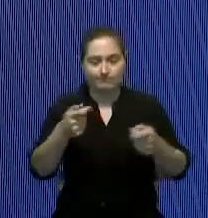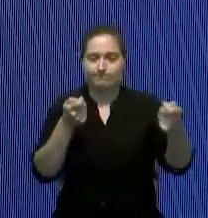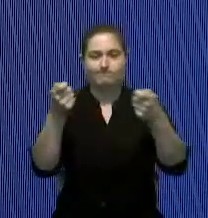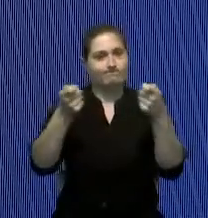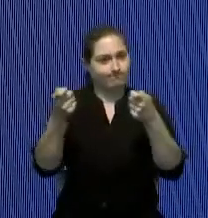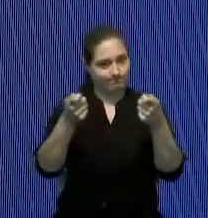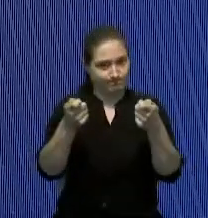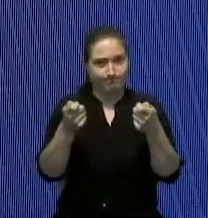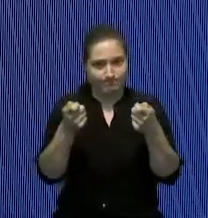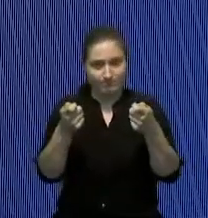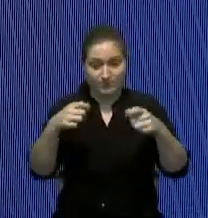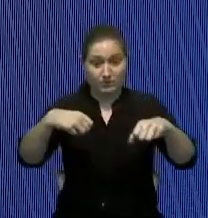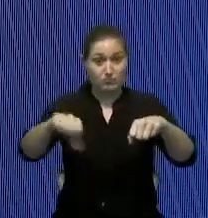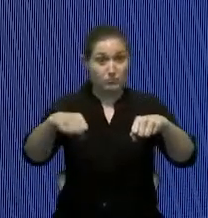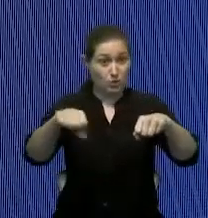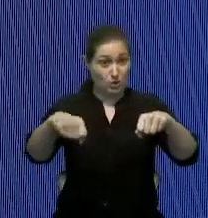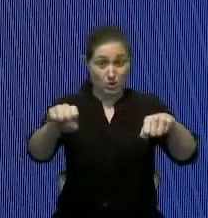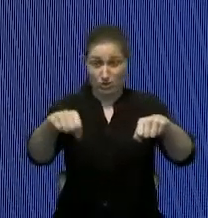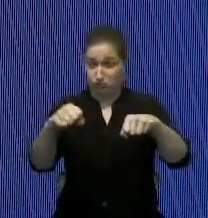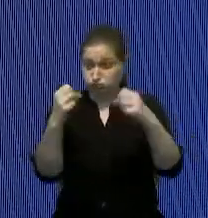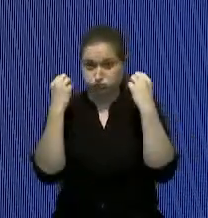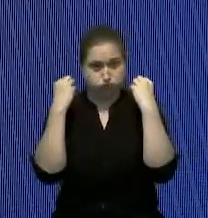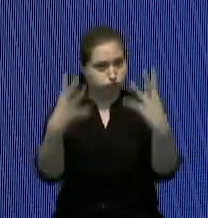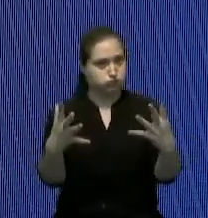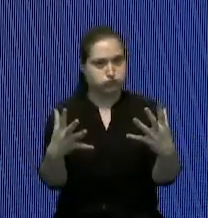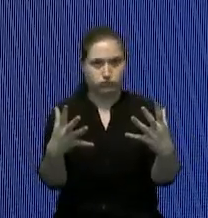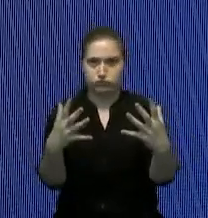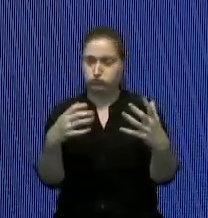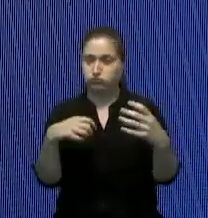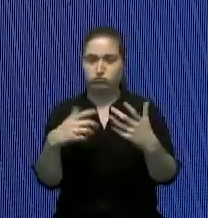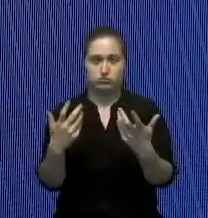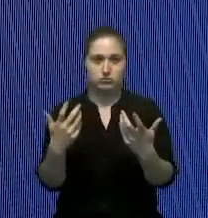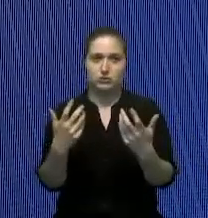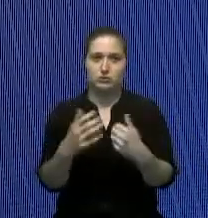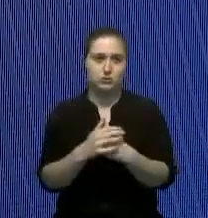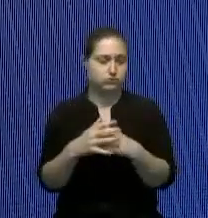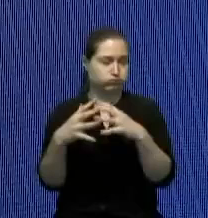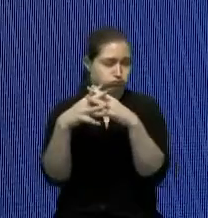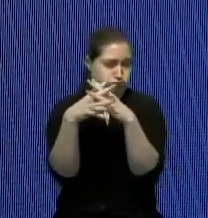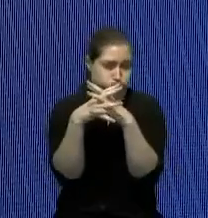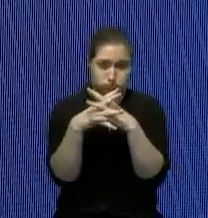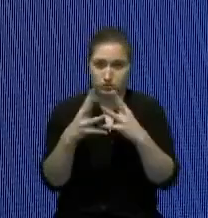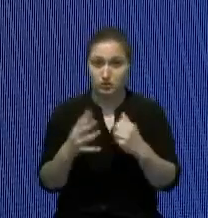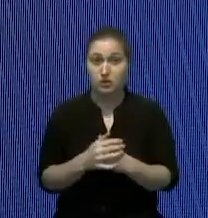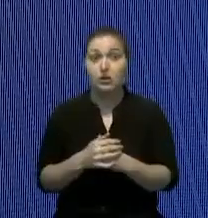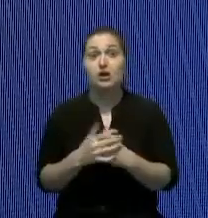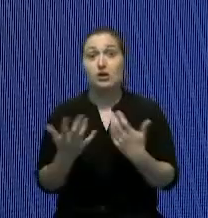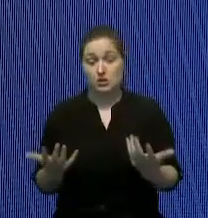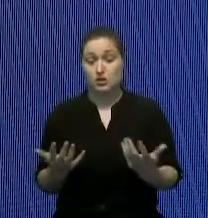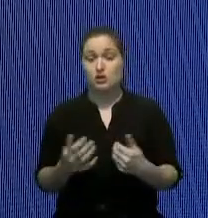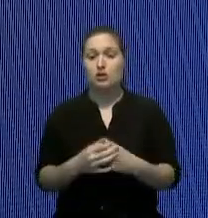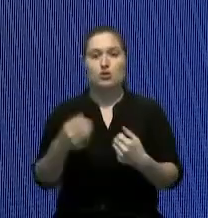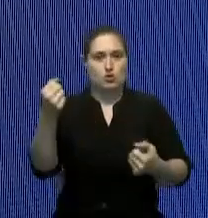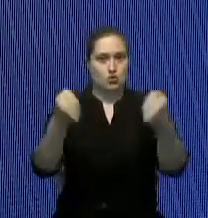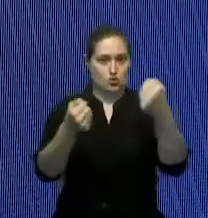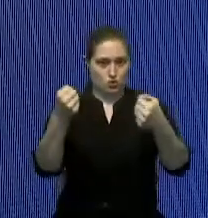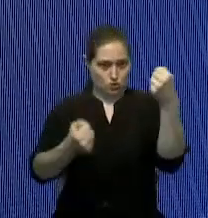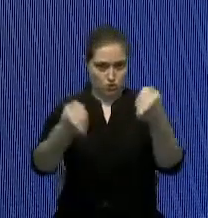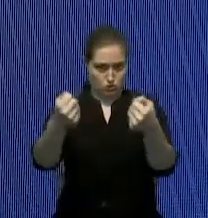enorme de motoristas que tenemos en nuestro país y cuando nos vamos a los vehículos de cuatro ruedas